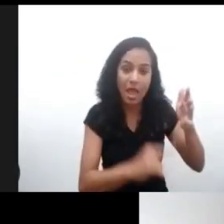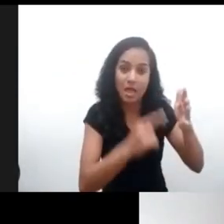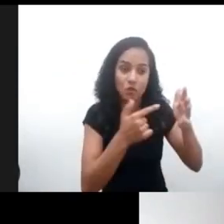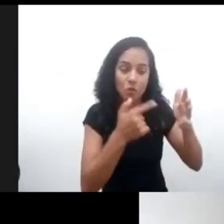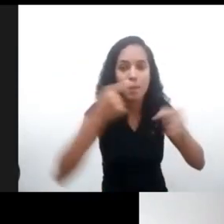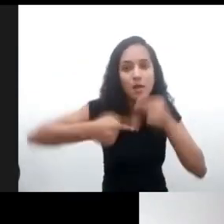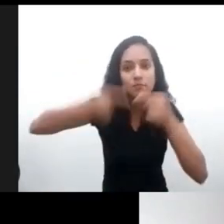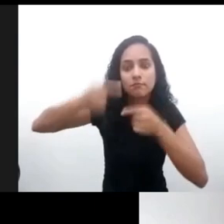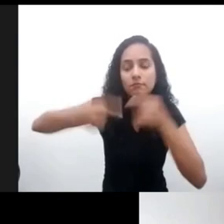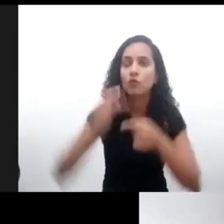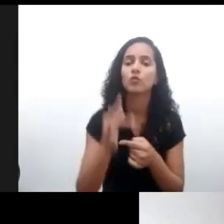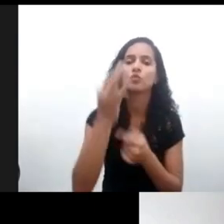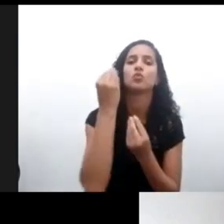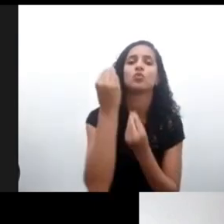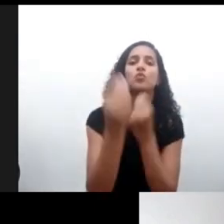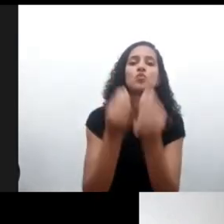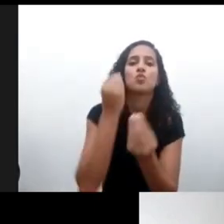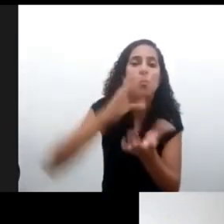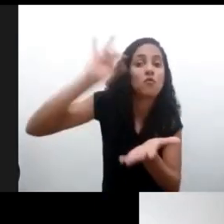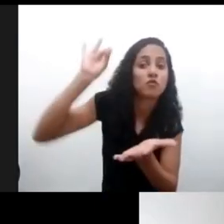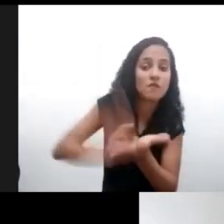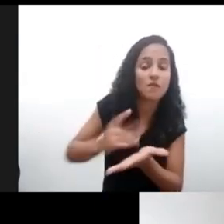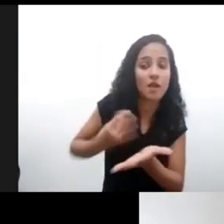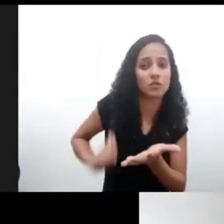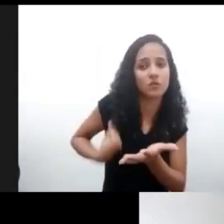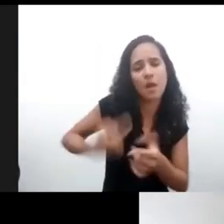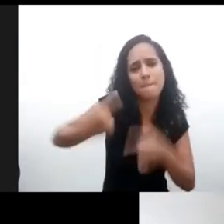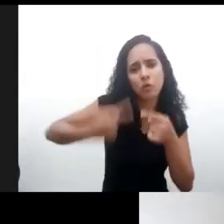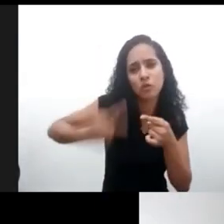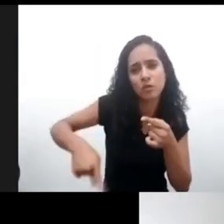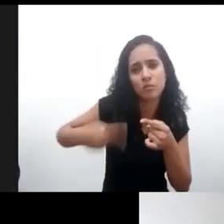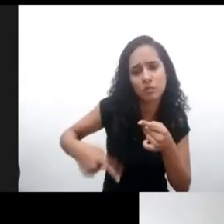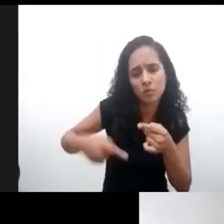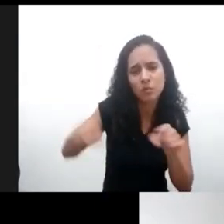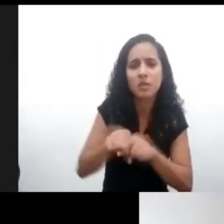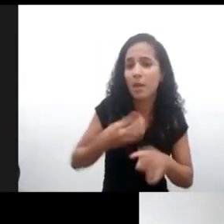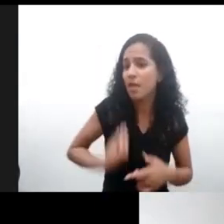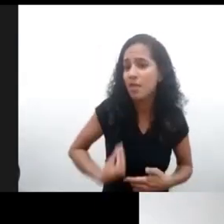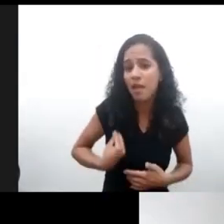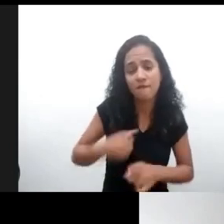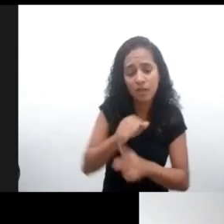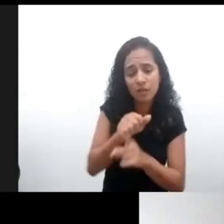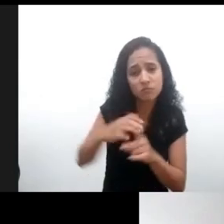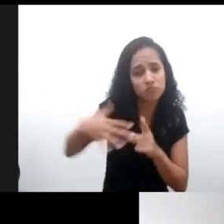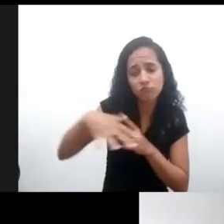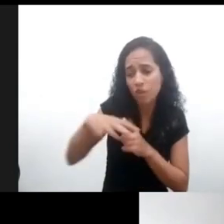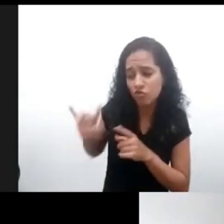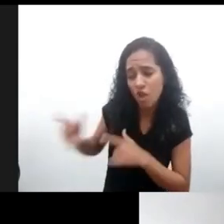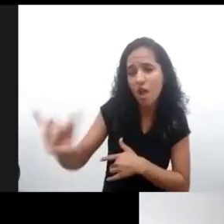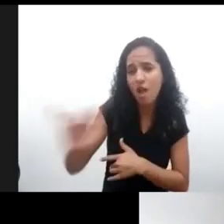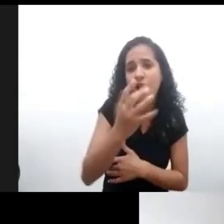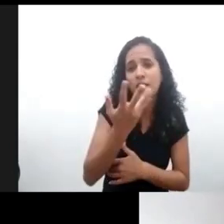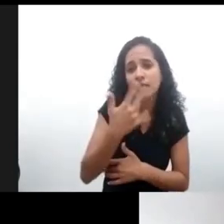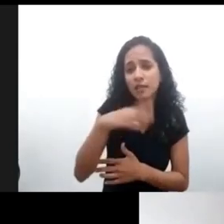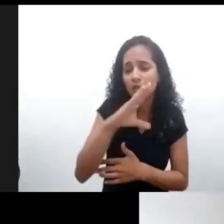trae el comentario y discutir cómo podemos materializarlo, no solo en políticas públicas regulatorias, pero también en la